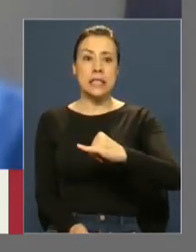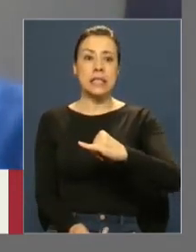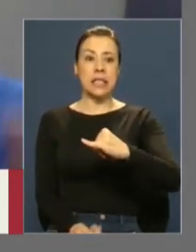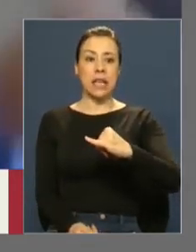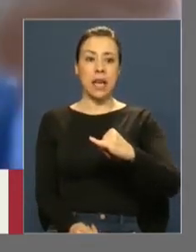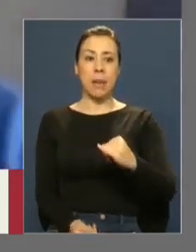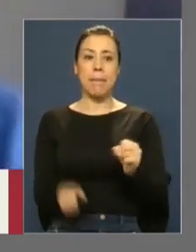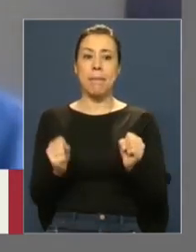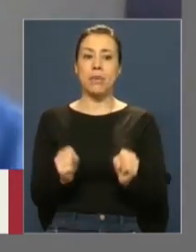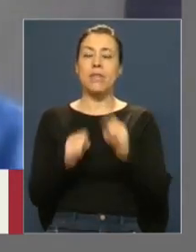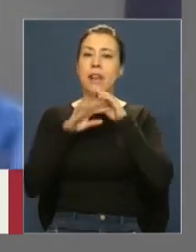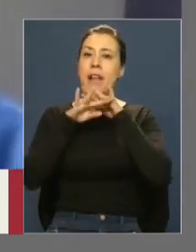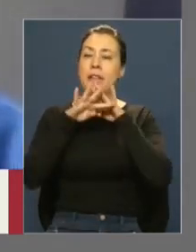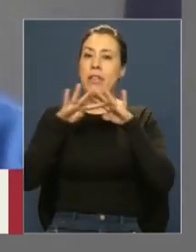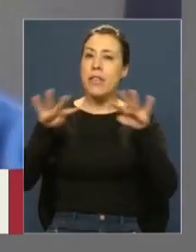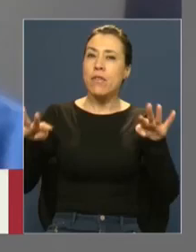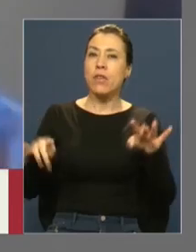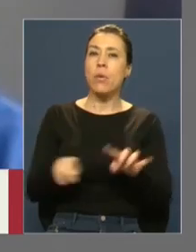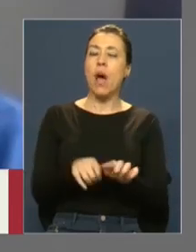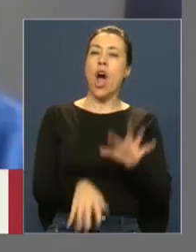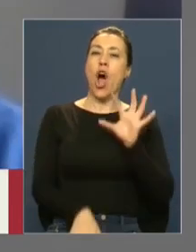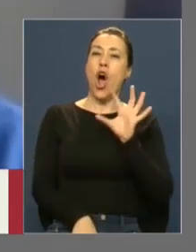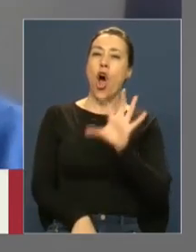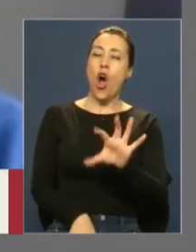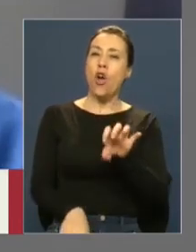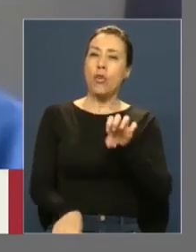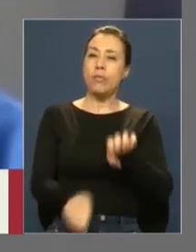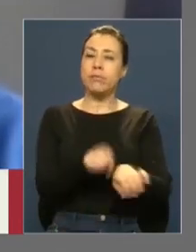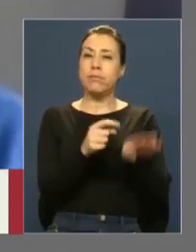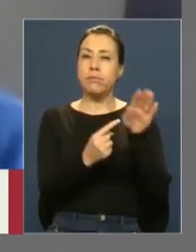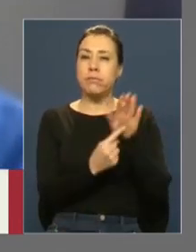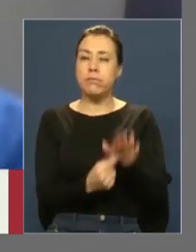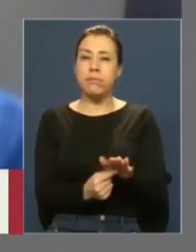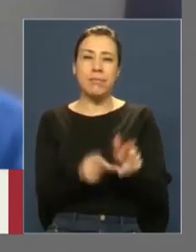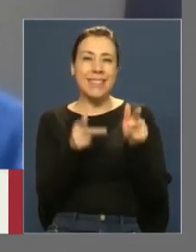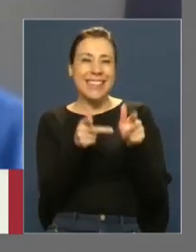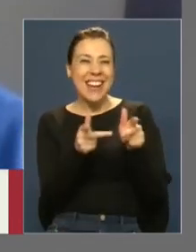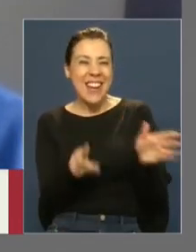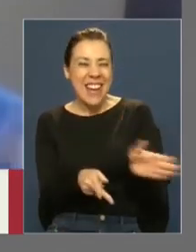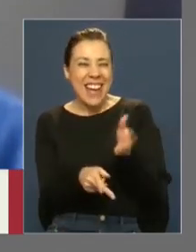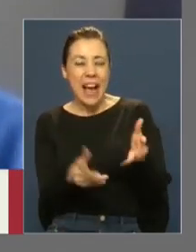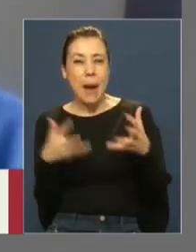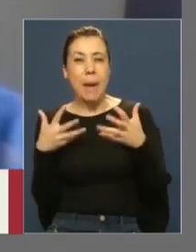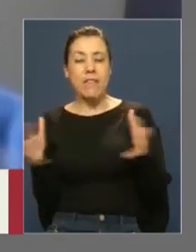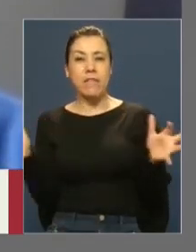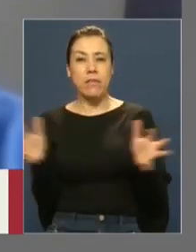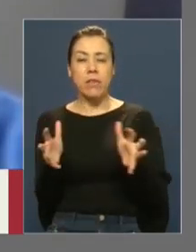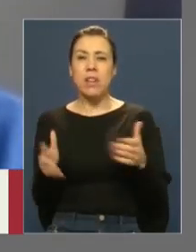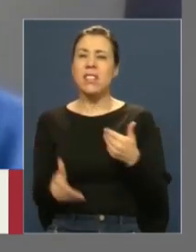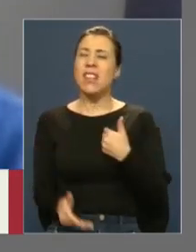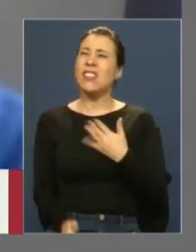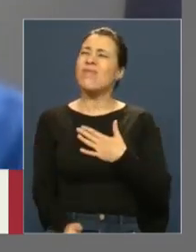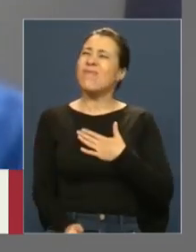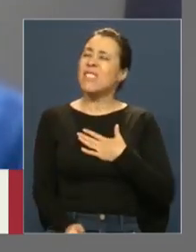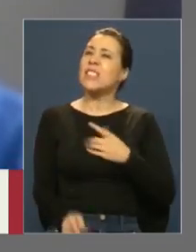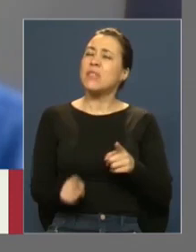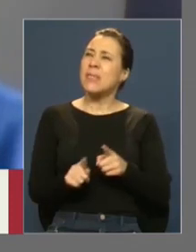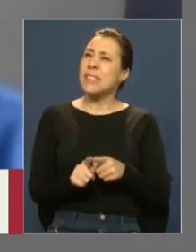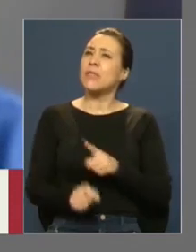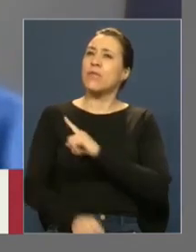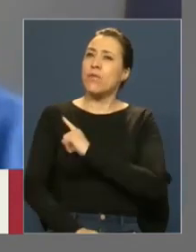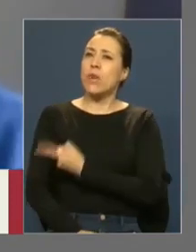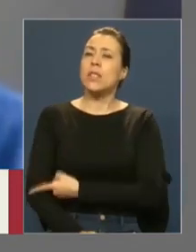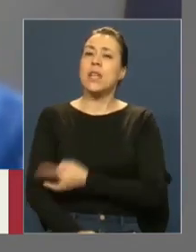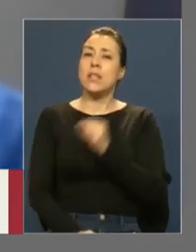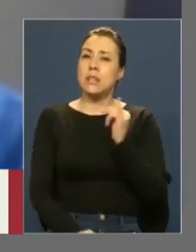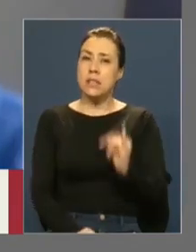difundir odio, discriminación, incitar a la violencia y eso me refuerza en la